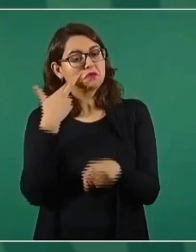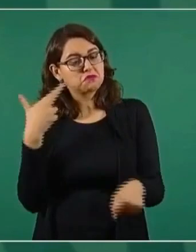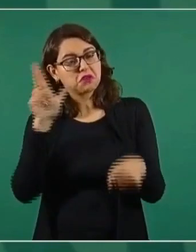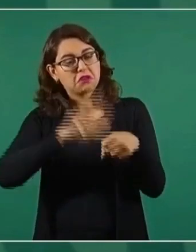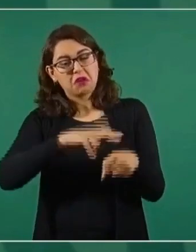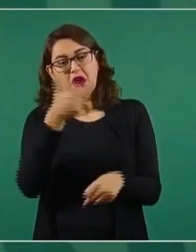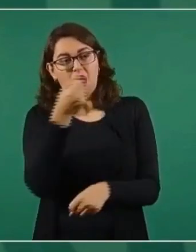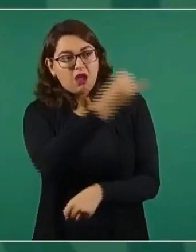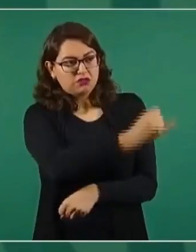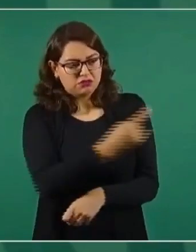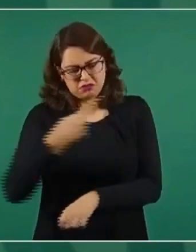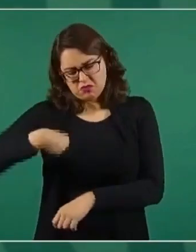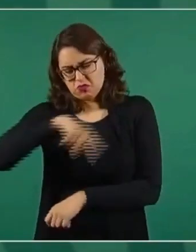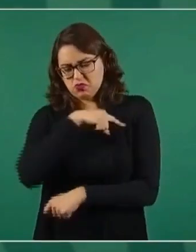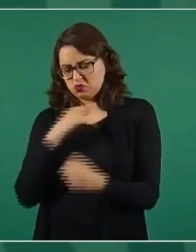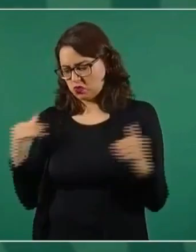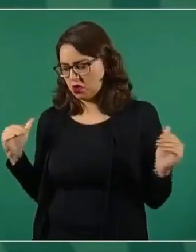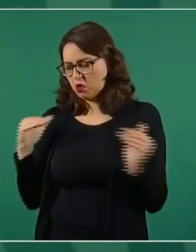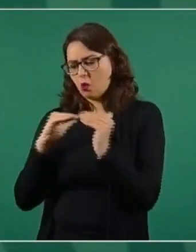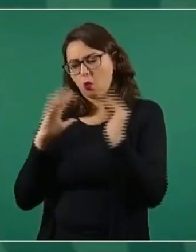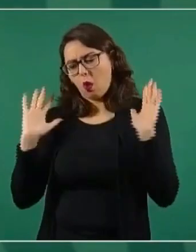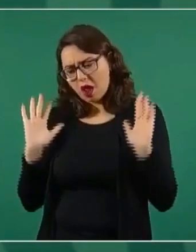¿por qué nosotros no?